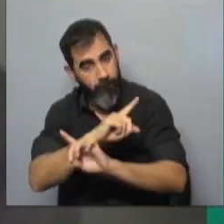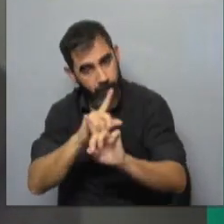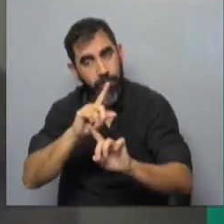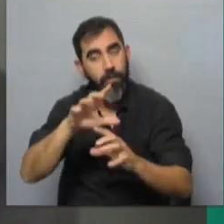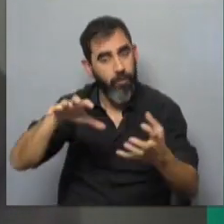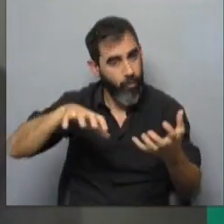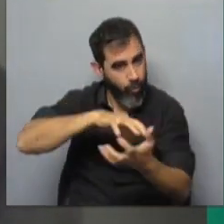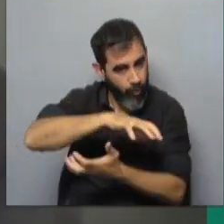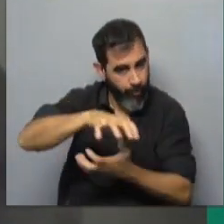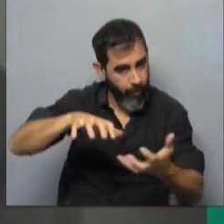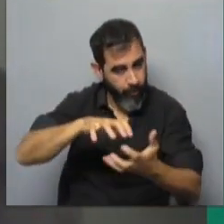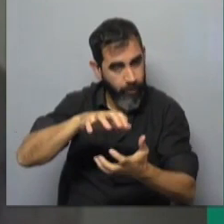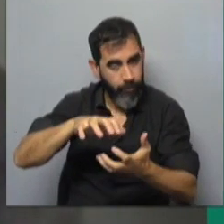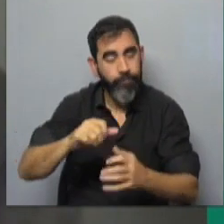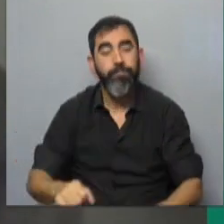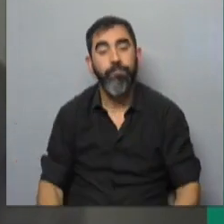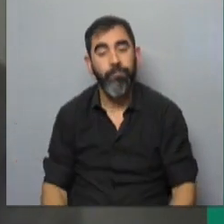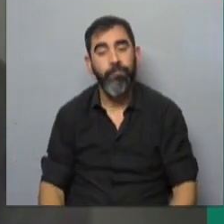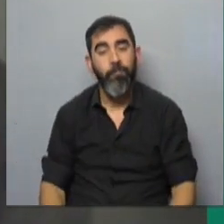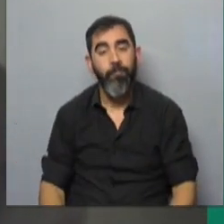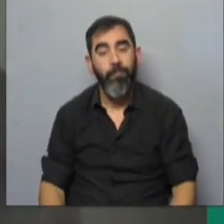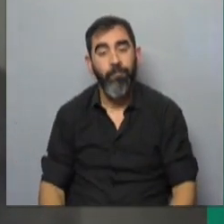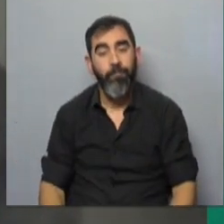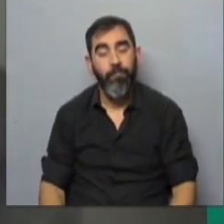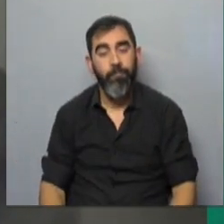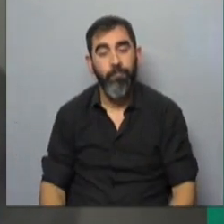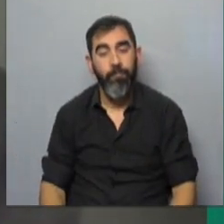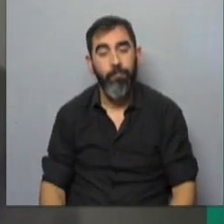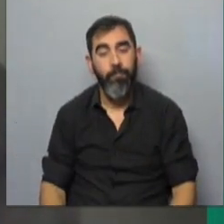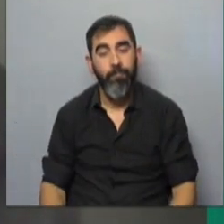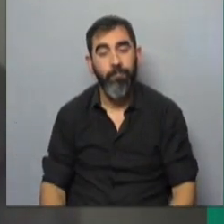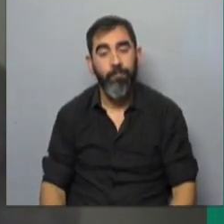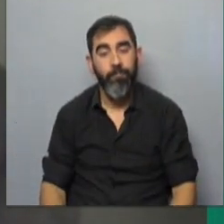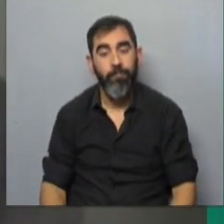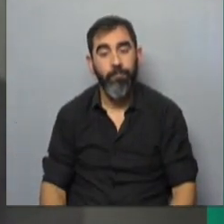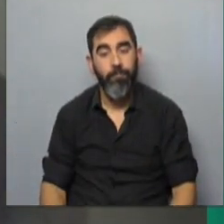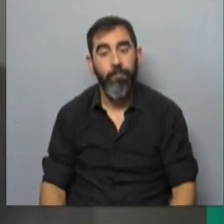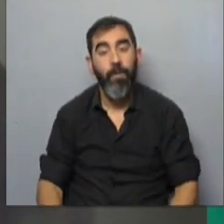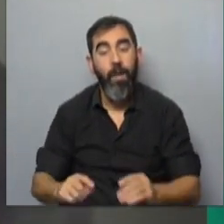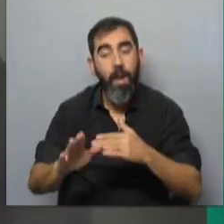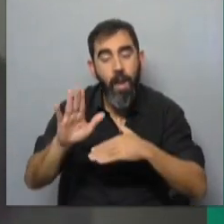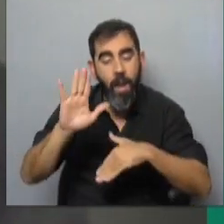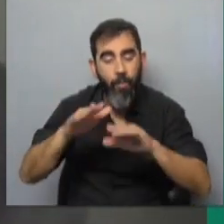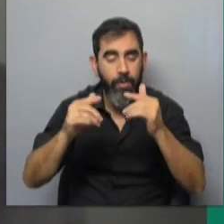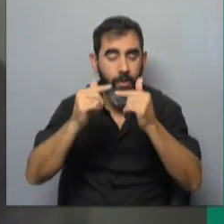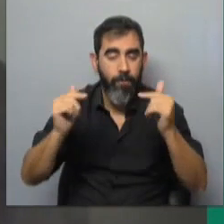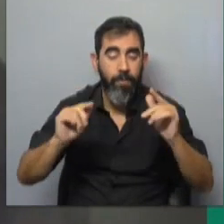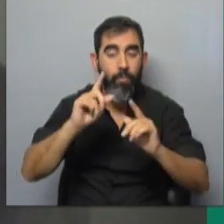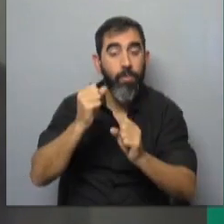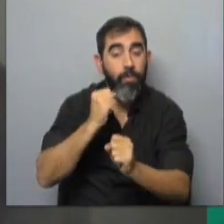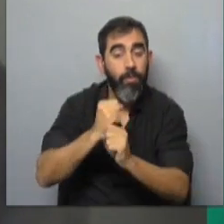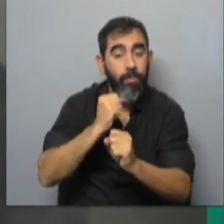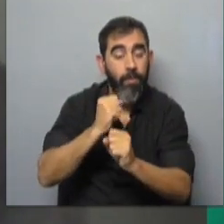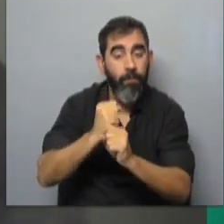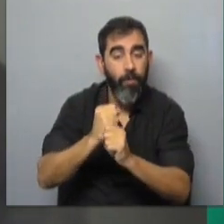complejo de todo punto de vista y que implica la mayoría de las veces un trabajo